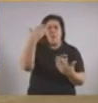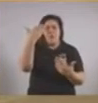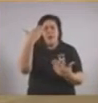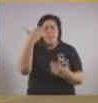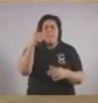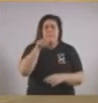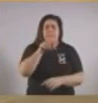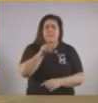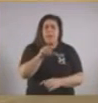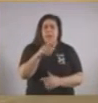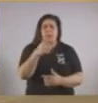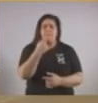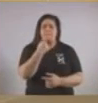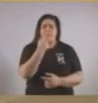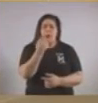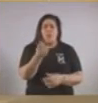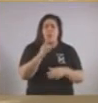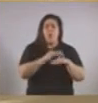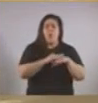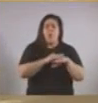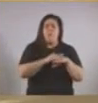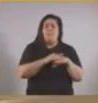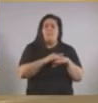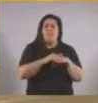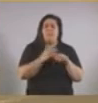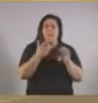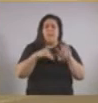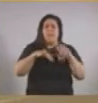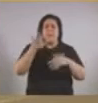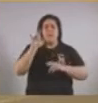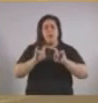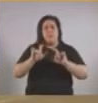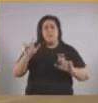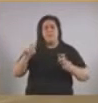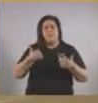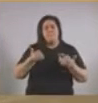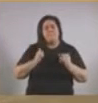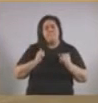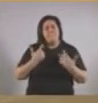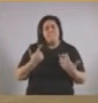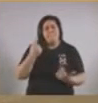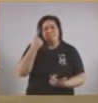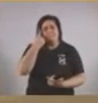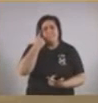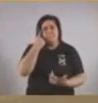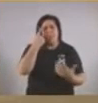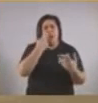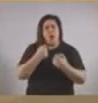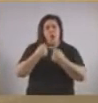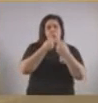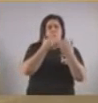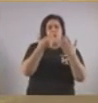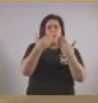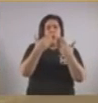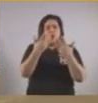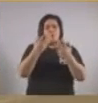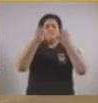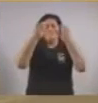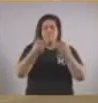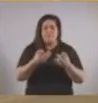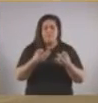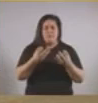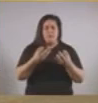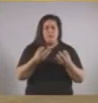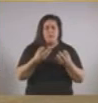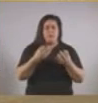de prensa? Lo pregunto en base a lo que tal vez la mayoría de los argentinos esperamos que es el consenso, el diálogo verdadero, no